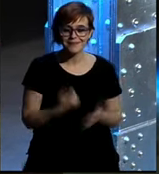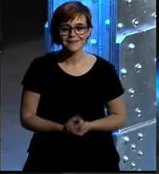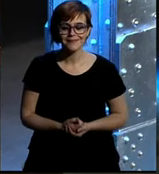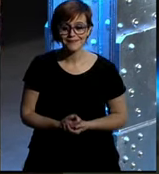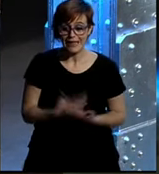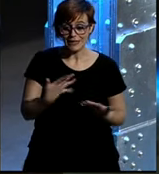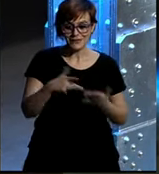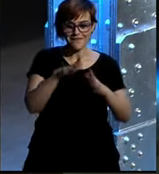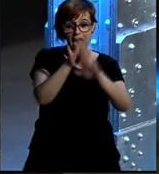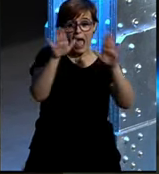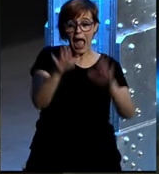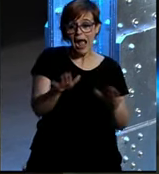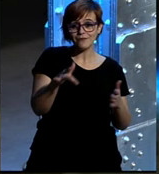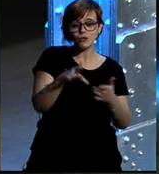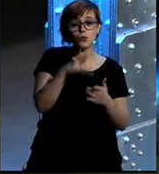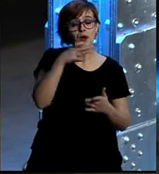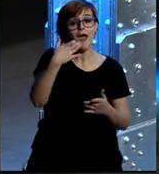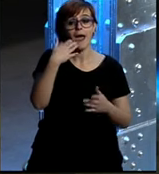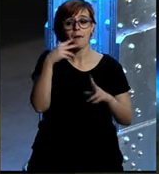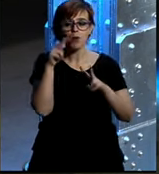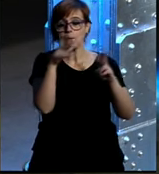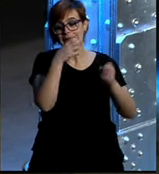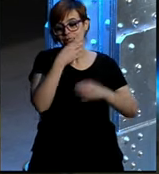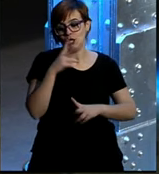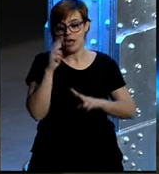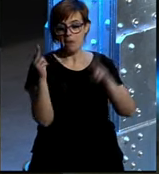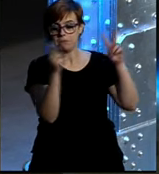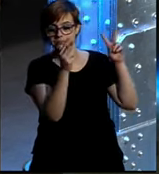y voy a acabar con un ejemplo de esto desde el punto de vista de historia